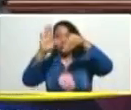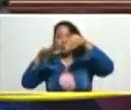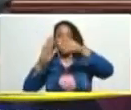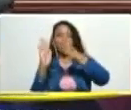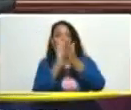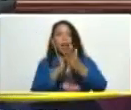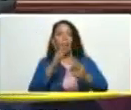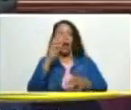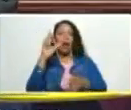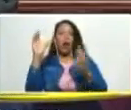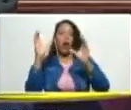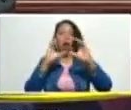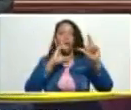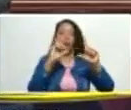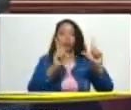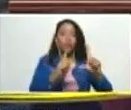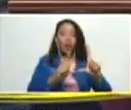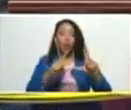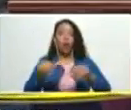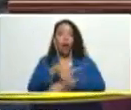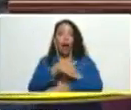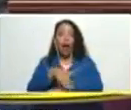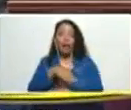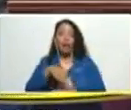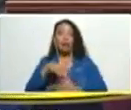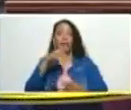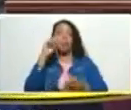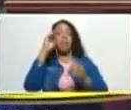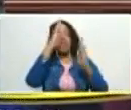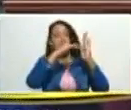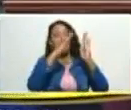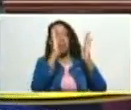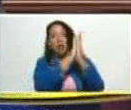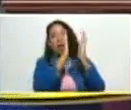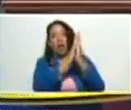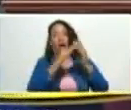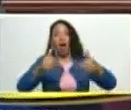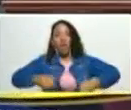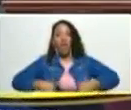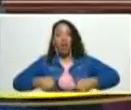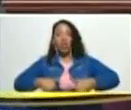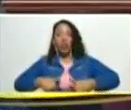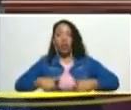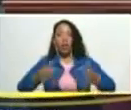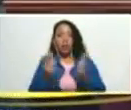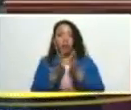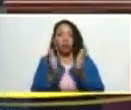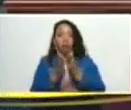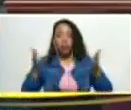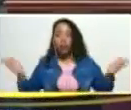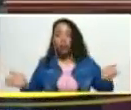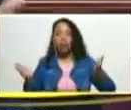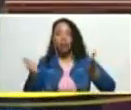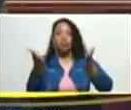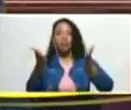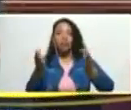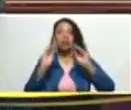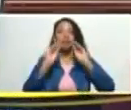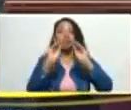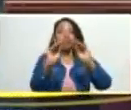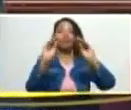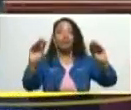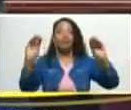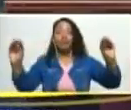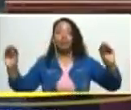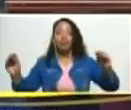calles y paredes un esfuerzo de motivación de información y de convocatoria